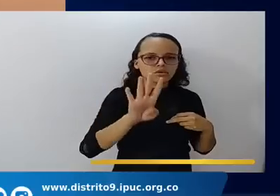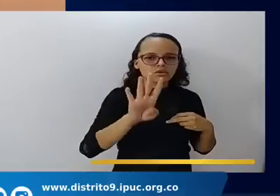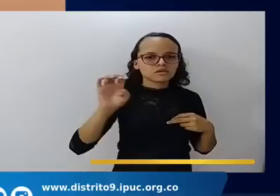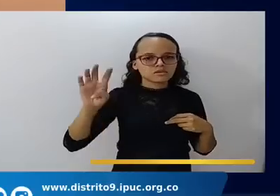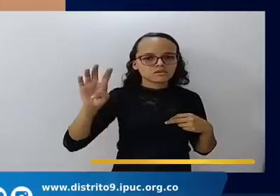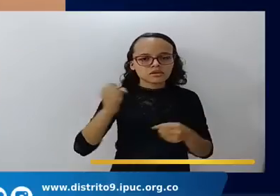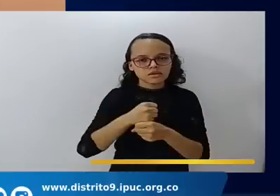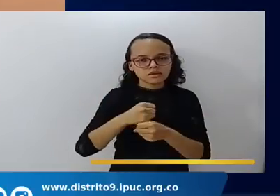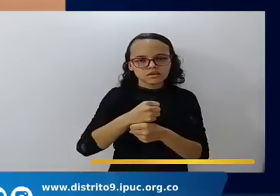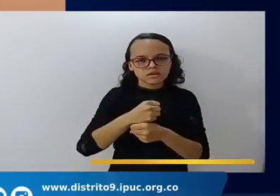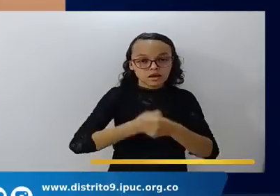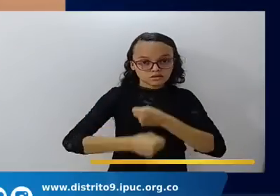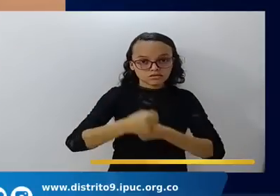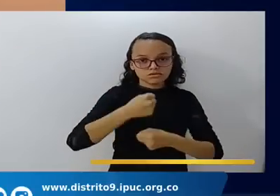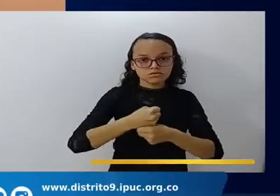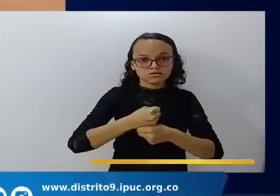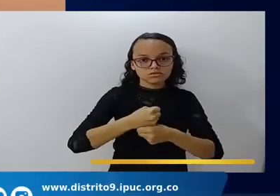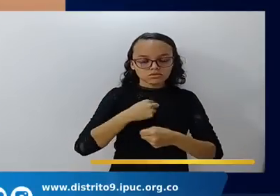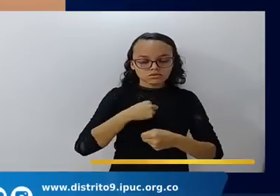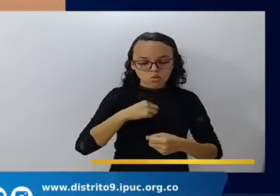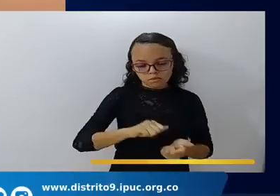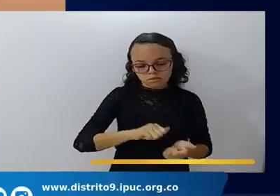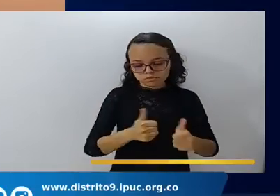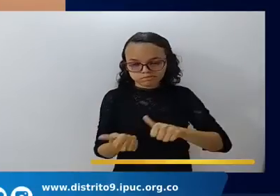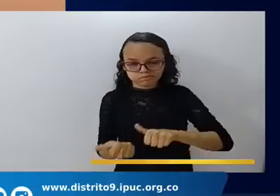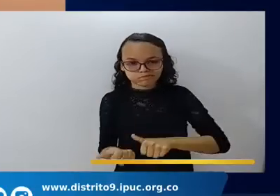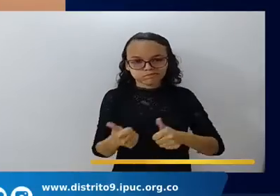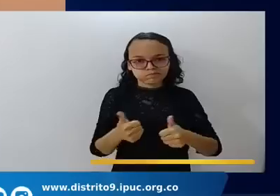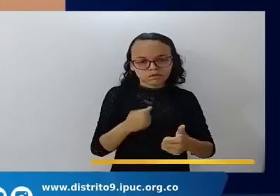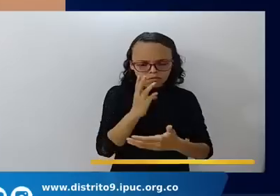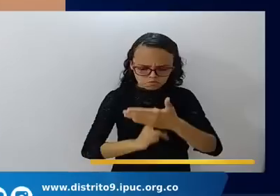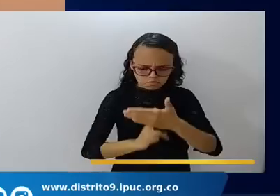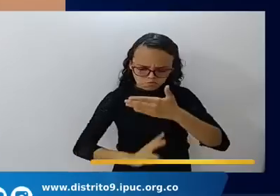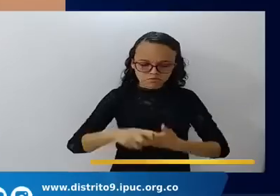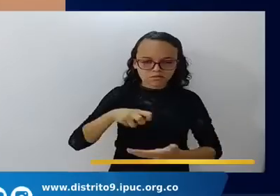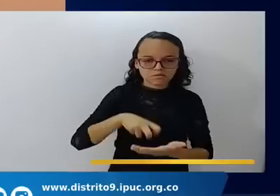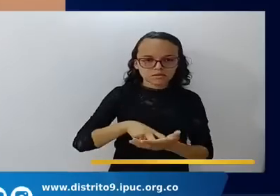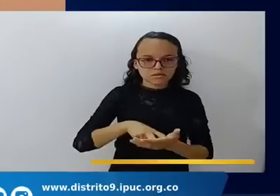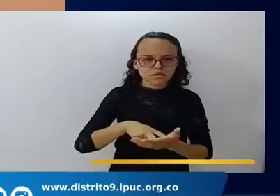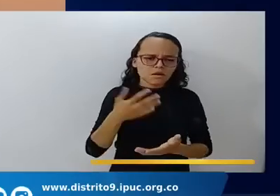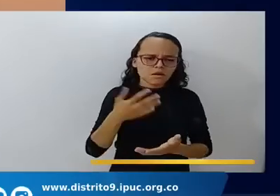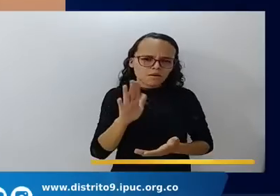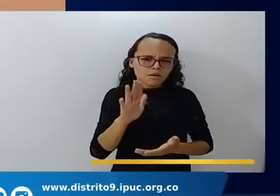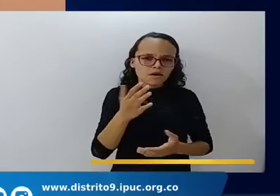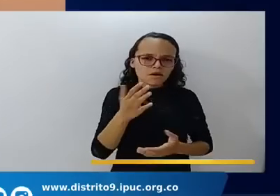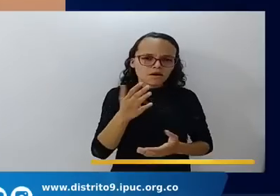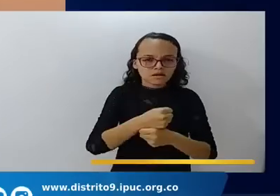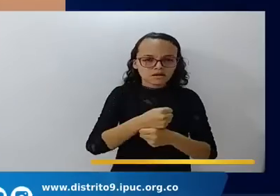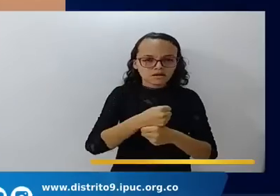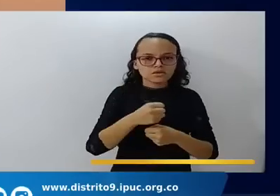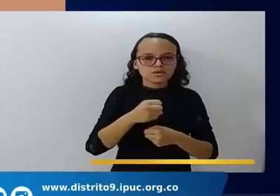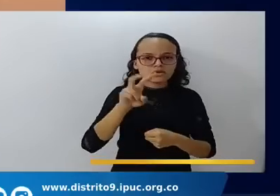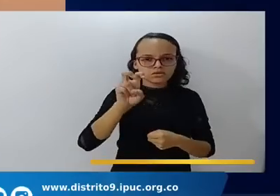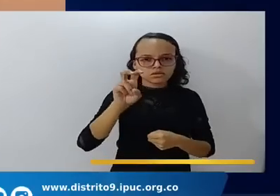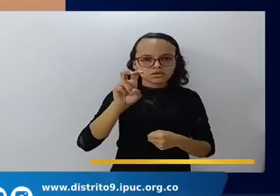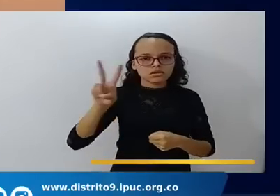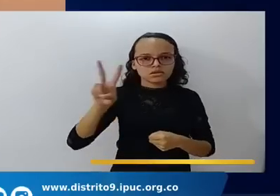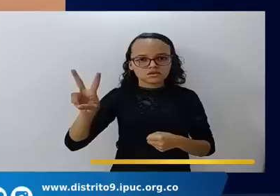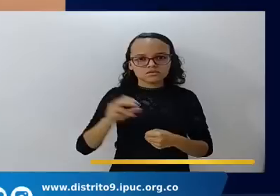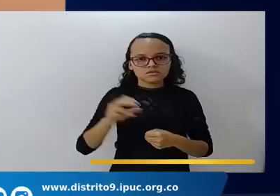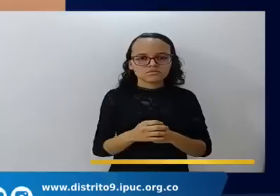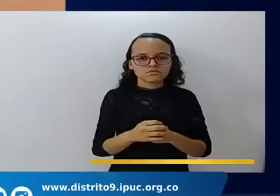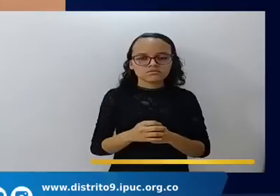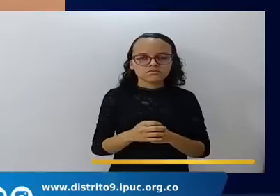que entregué mi vida al Señor en el año 72, el 8 de febrero